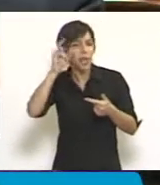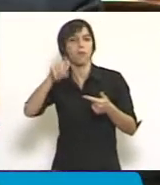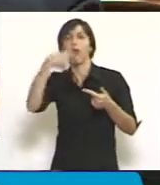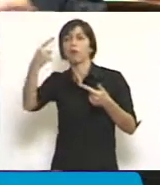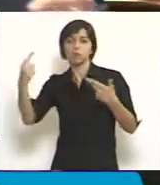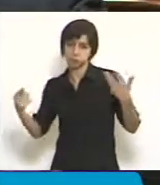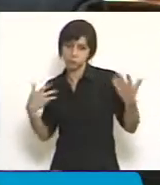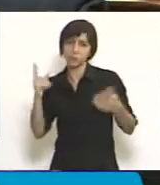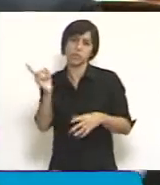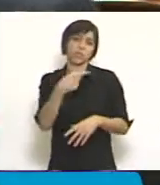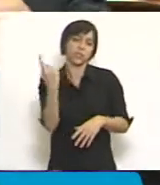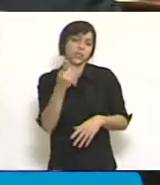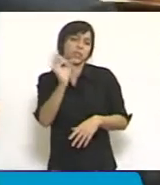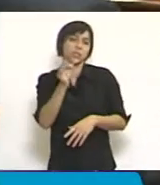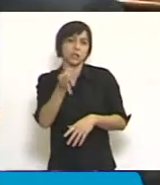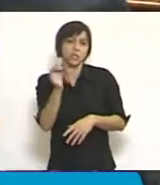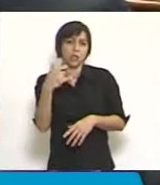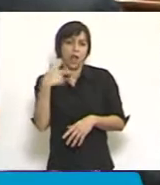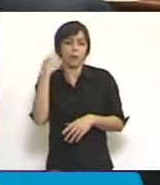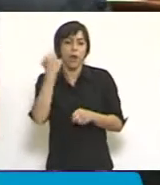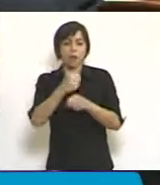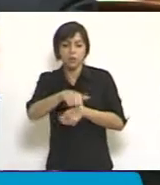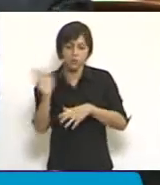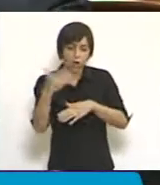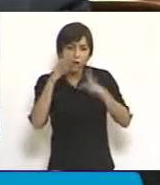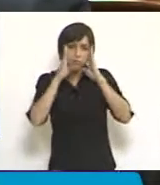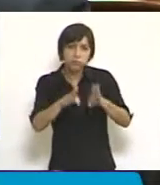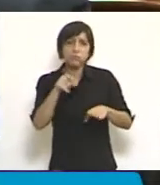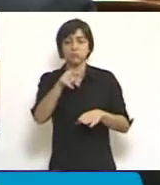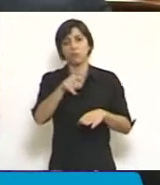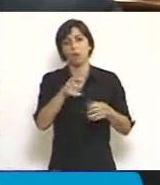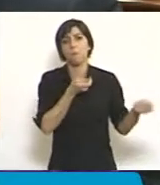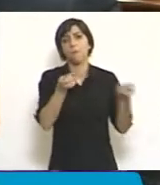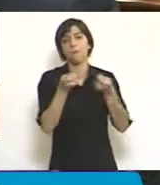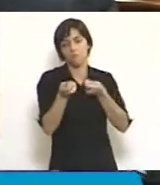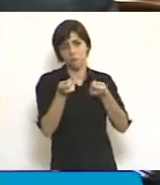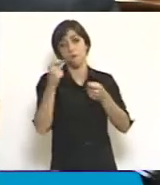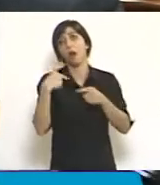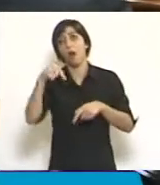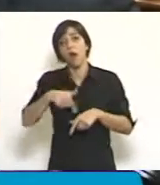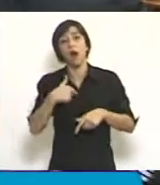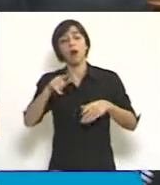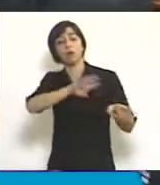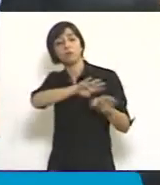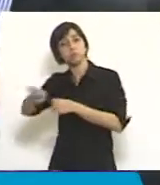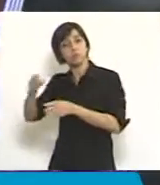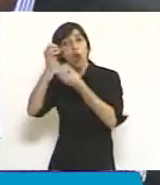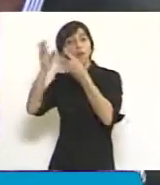son el corazón de este sistema que hoy deberíamos dejar atrás a partir de la transformación de un nuevo código.